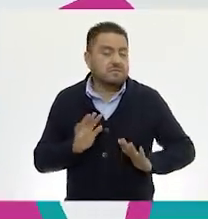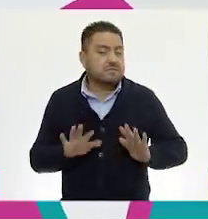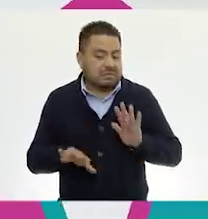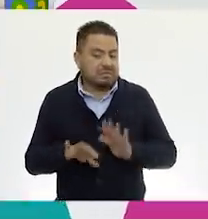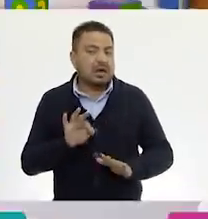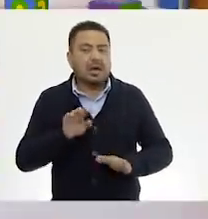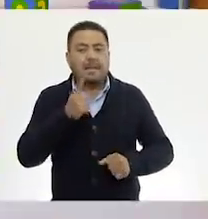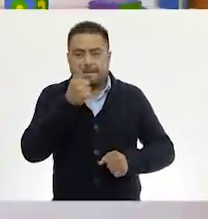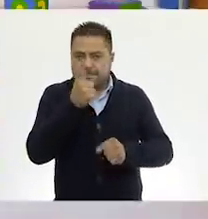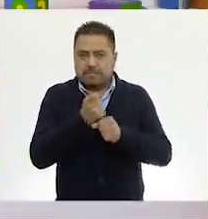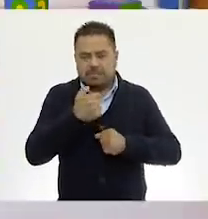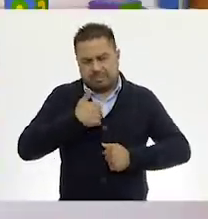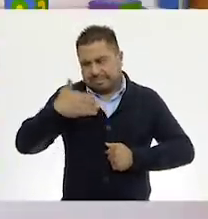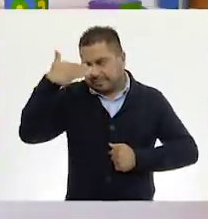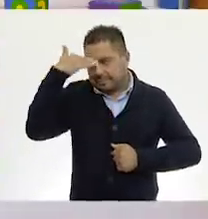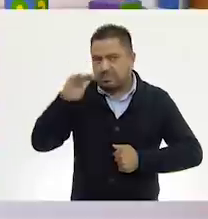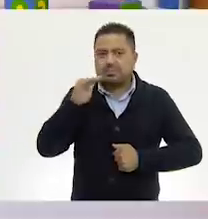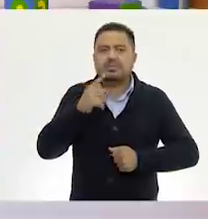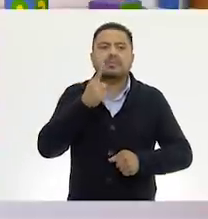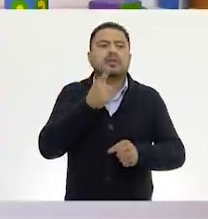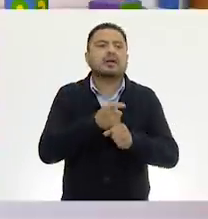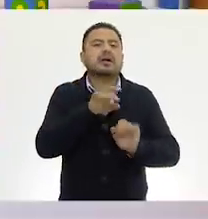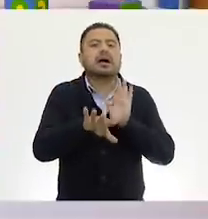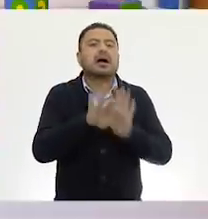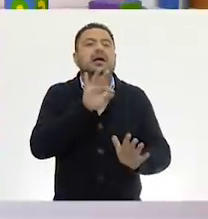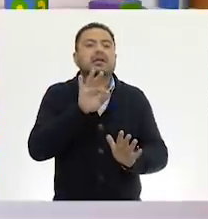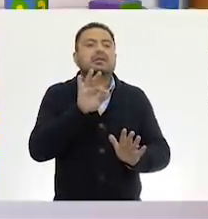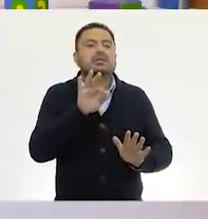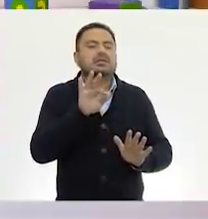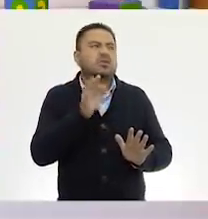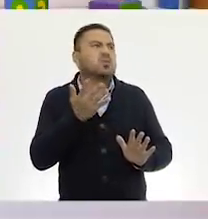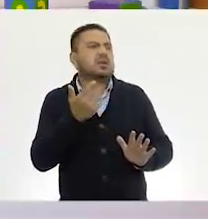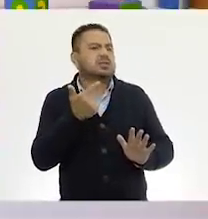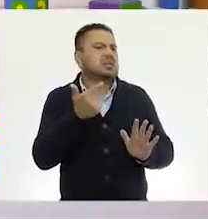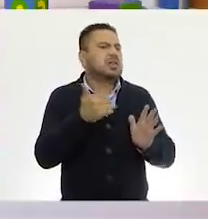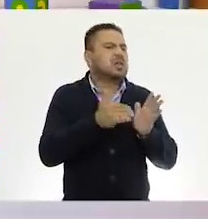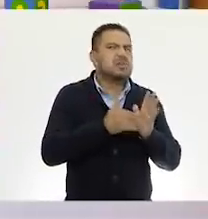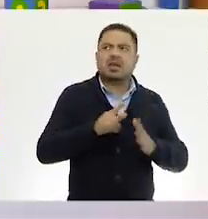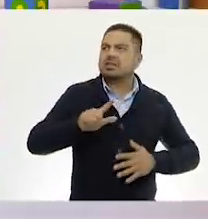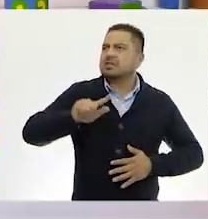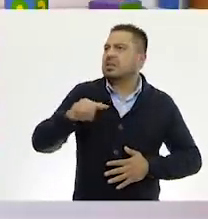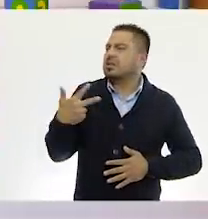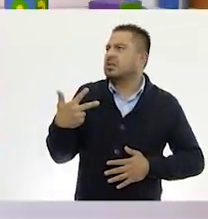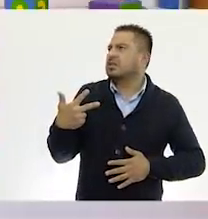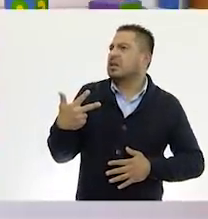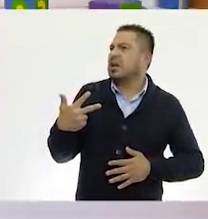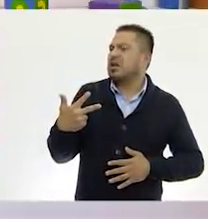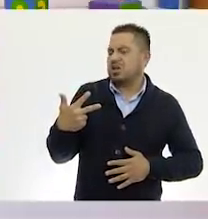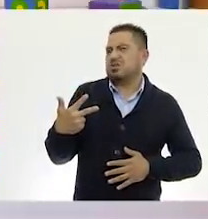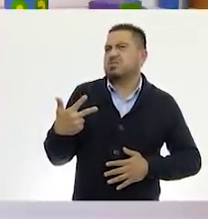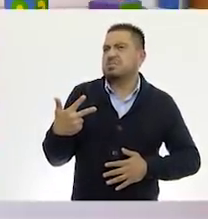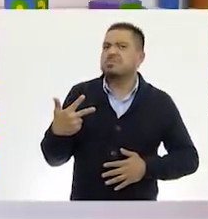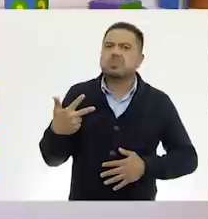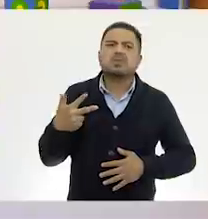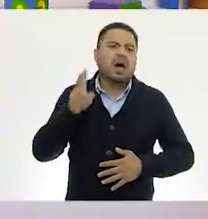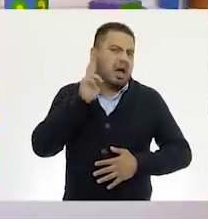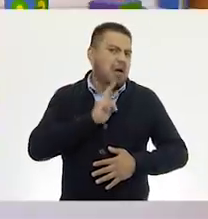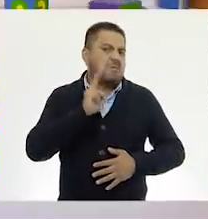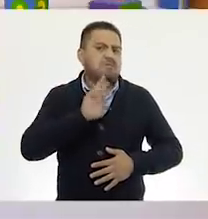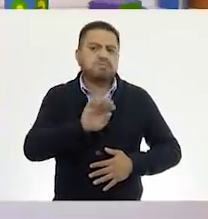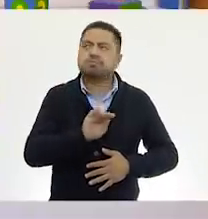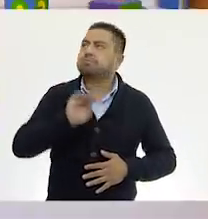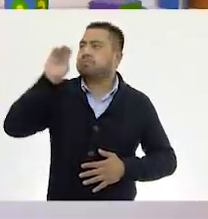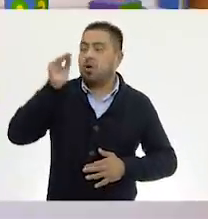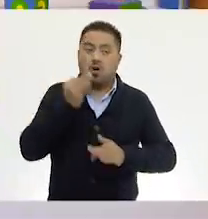Primero, sabemos que va a aparecer aquí el número. Aquí ya está el número. Muy bien. 7,078. Muy bien. Vamos a ver.